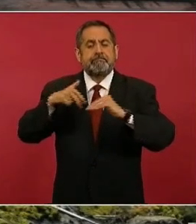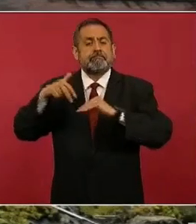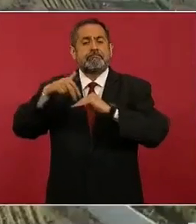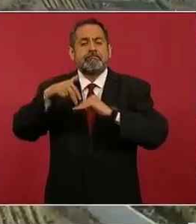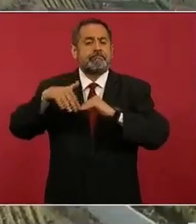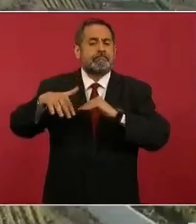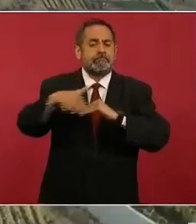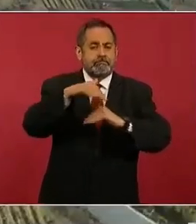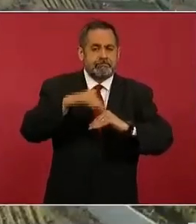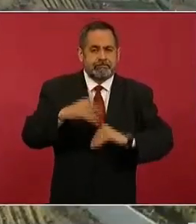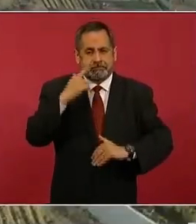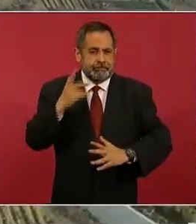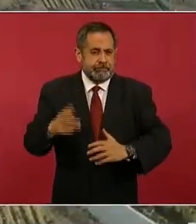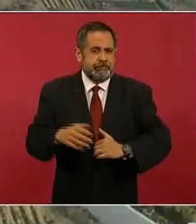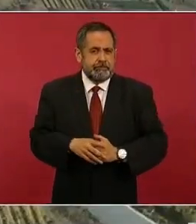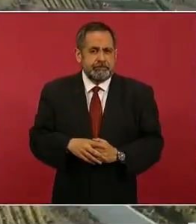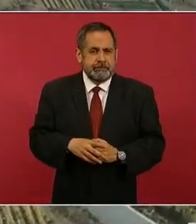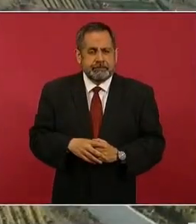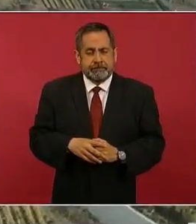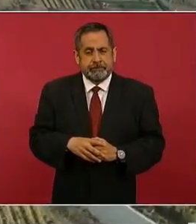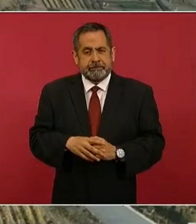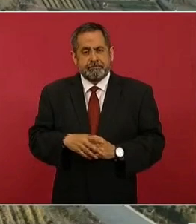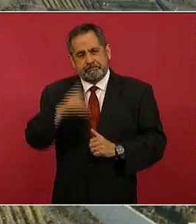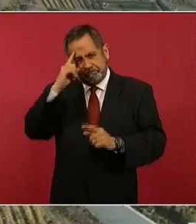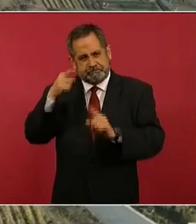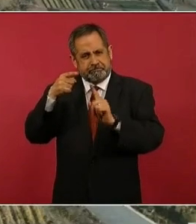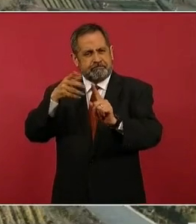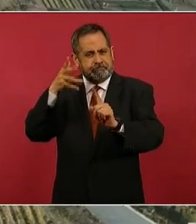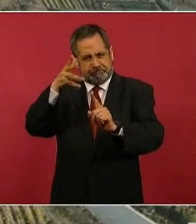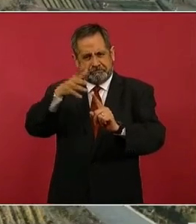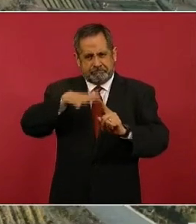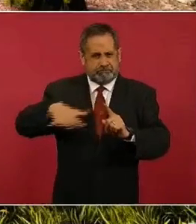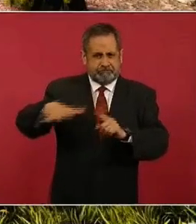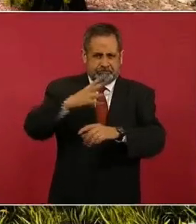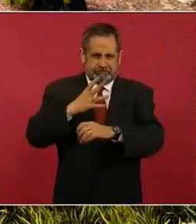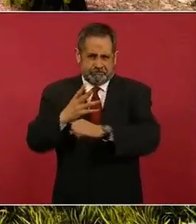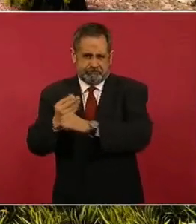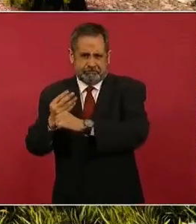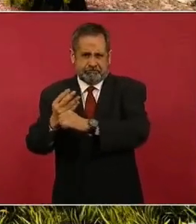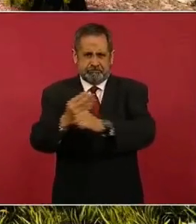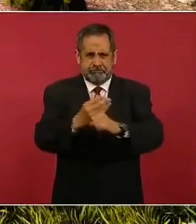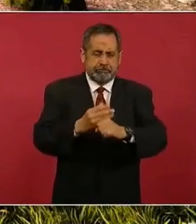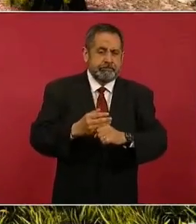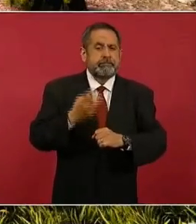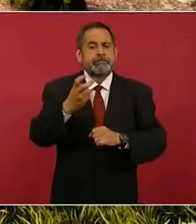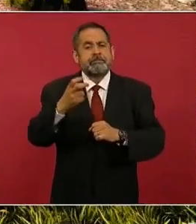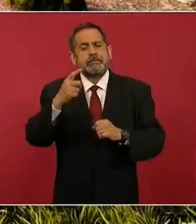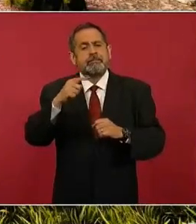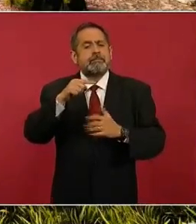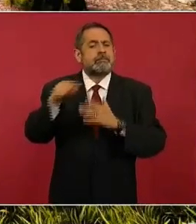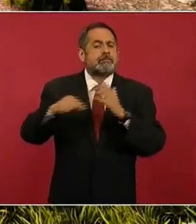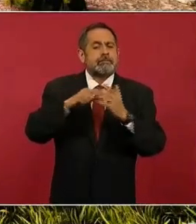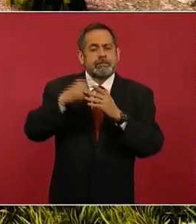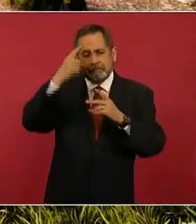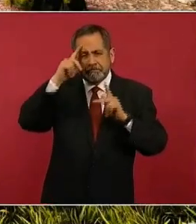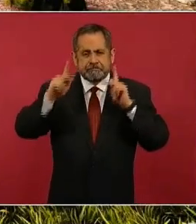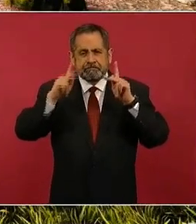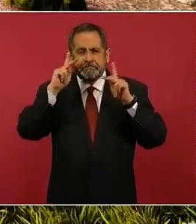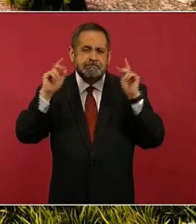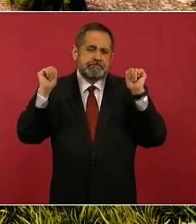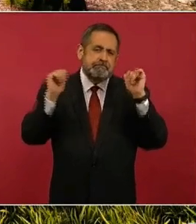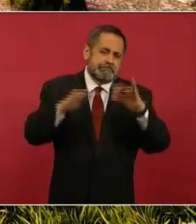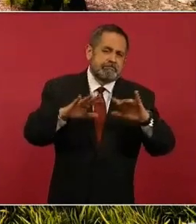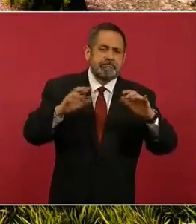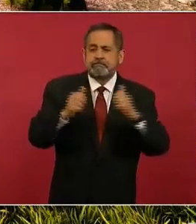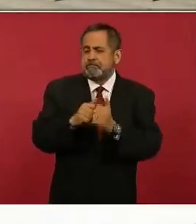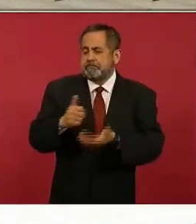Algunas imágenes de la imagen objetivo final. Y bueno, finalmente el centro de visitantes que se construirá en el espacio, un poco de la